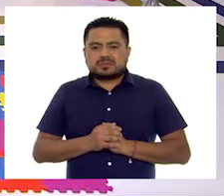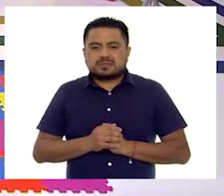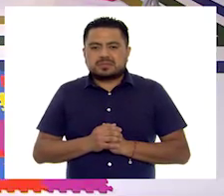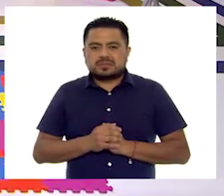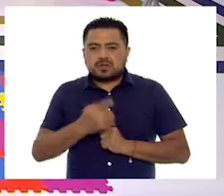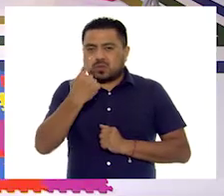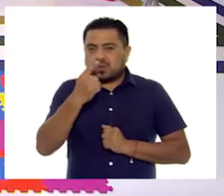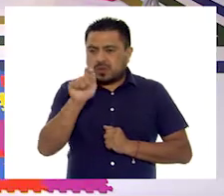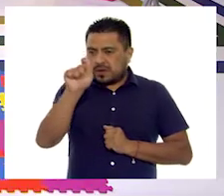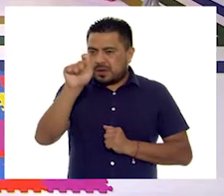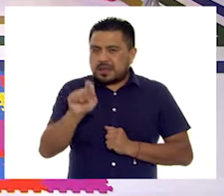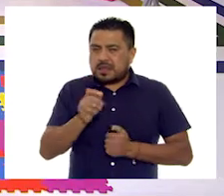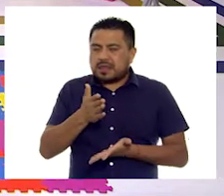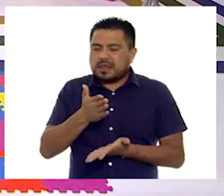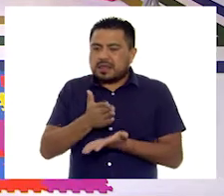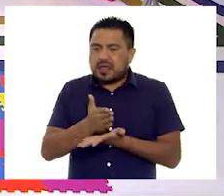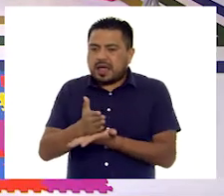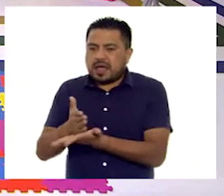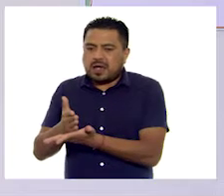Un palito para taco.